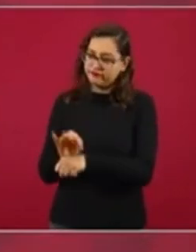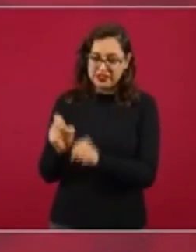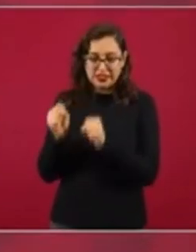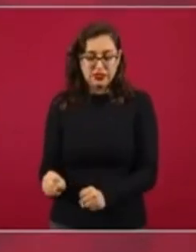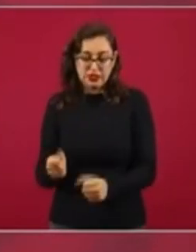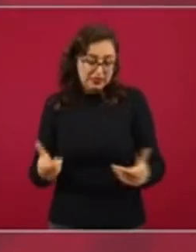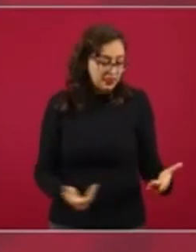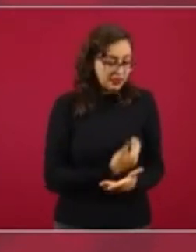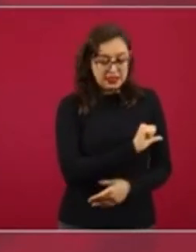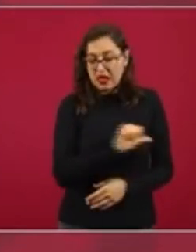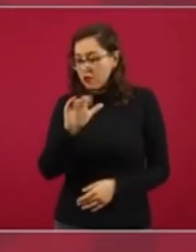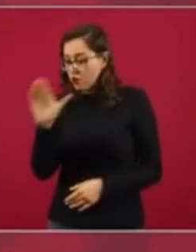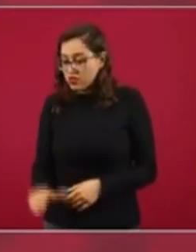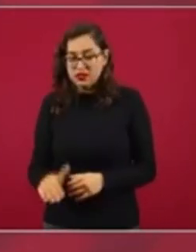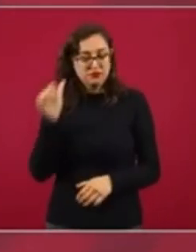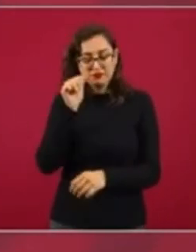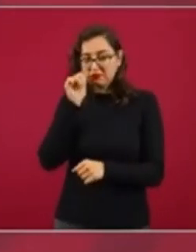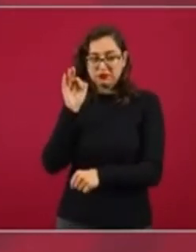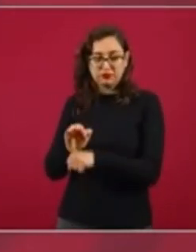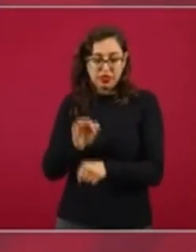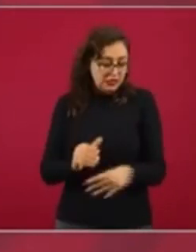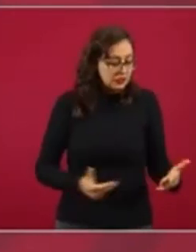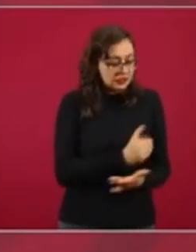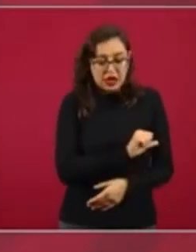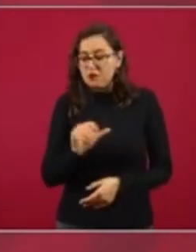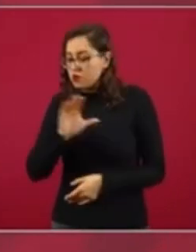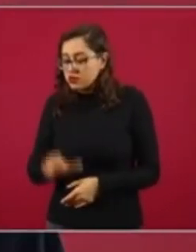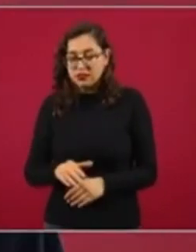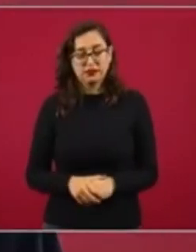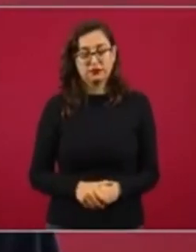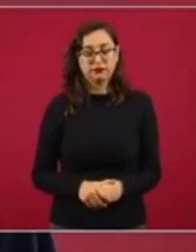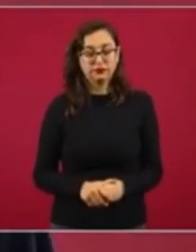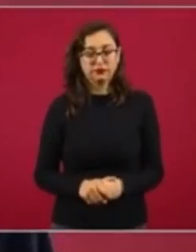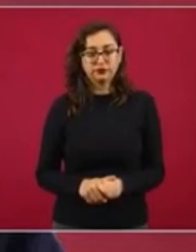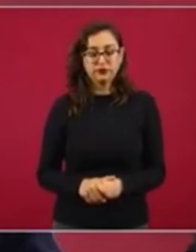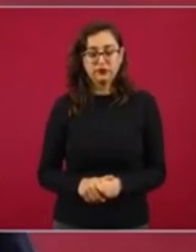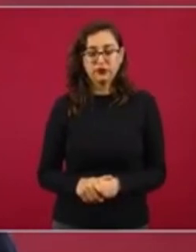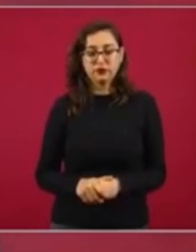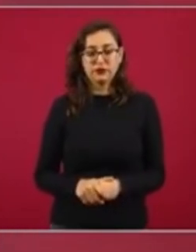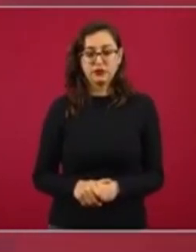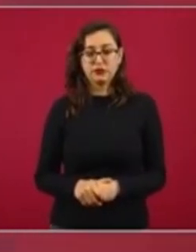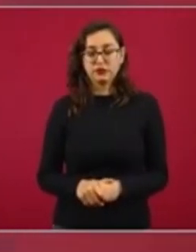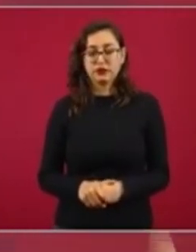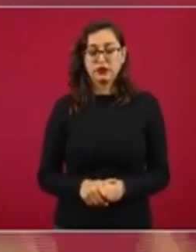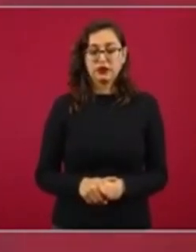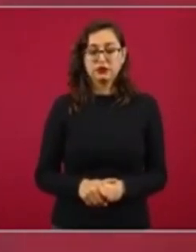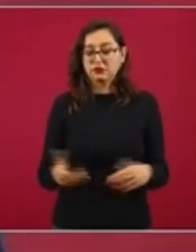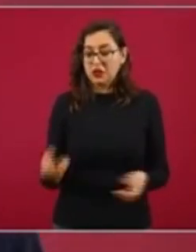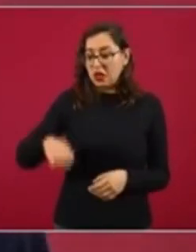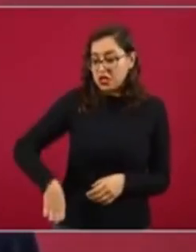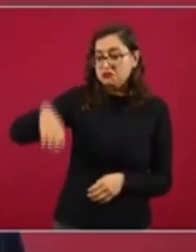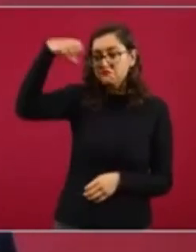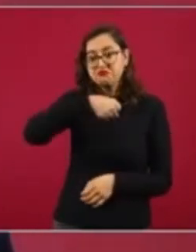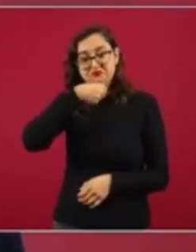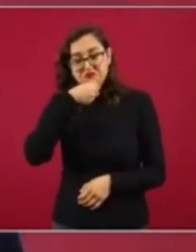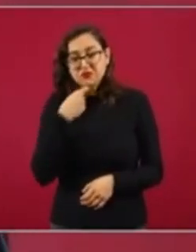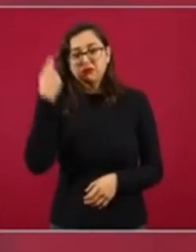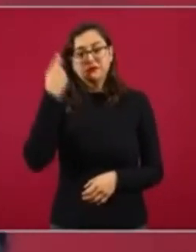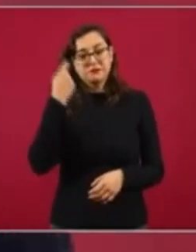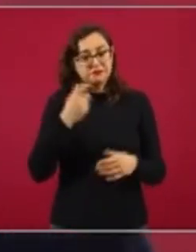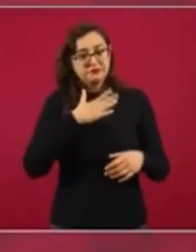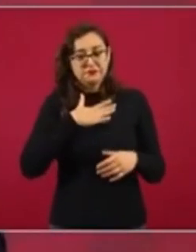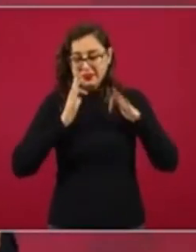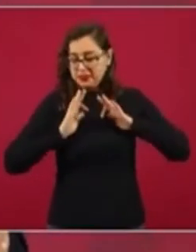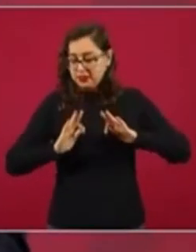desde la cuna hasta la tumba, desde que nace hasta que muere, de que se llegue a una determinada edad y se tenga una pensión, se haya